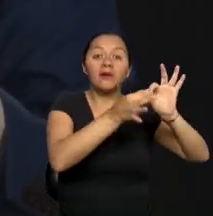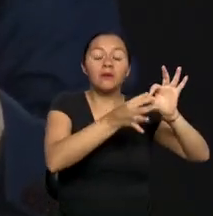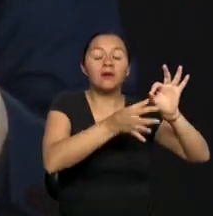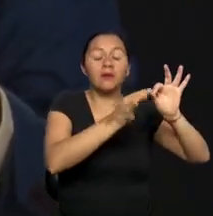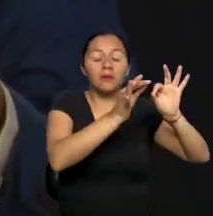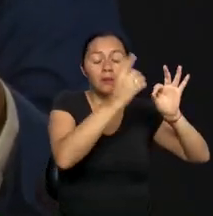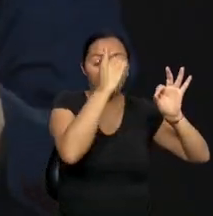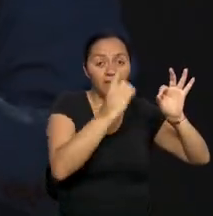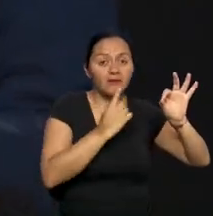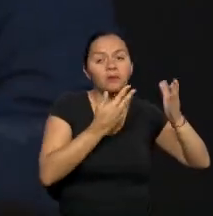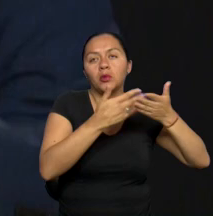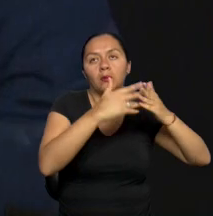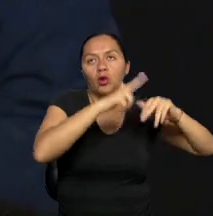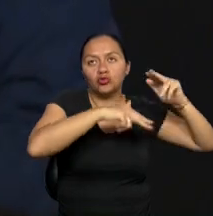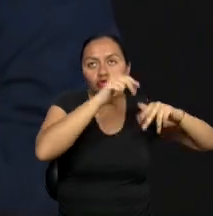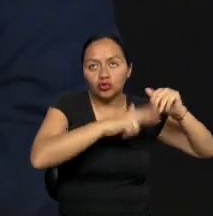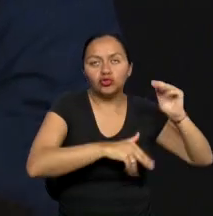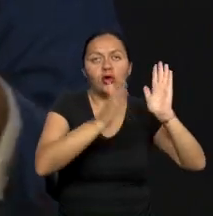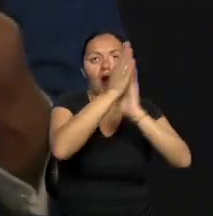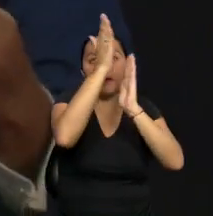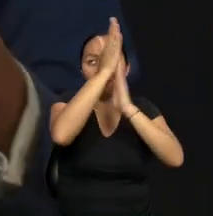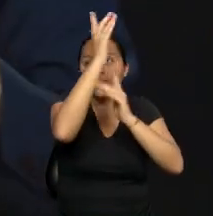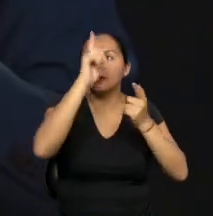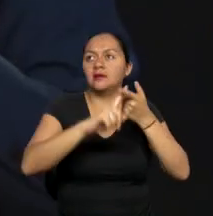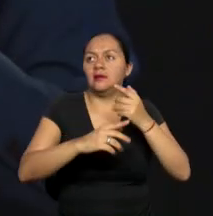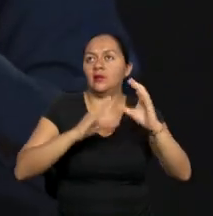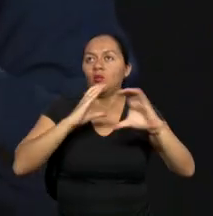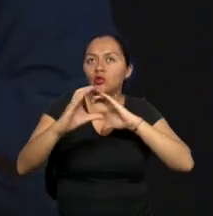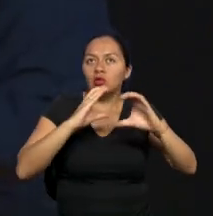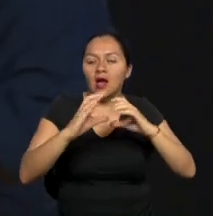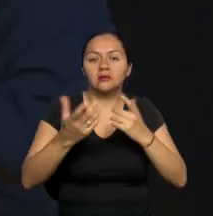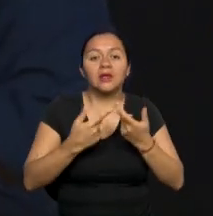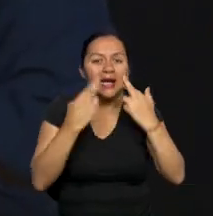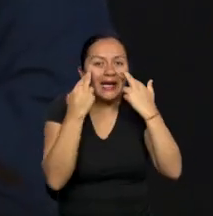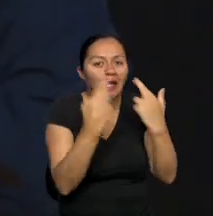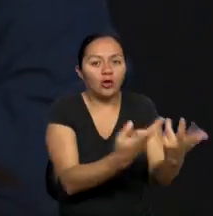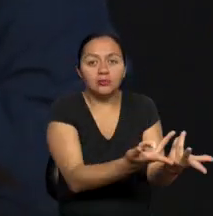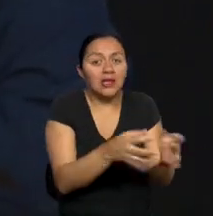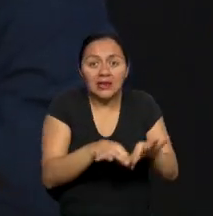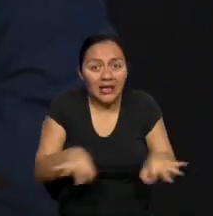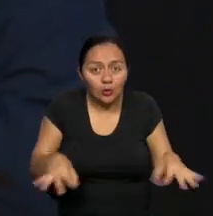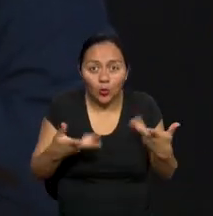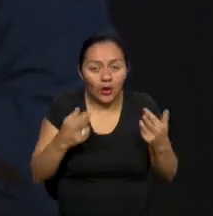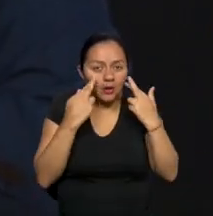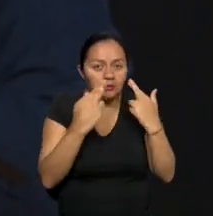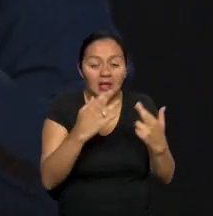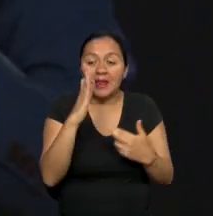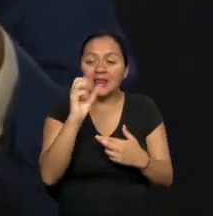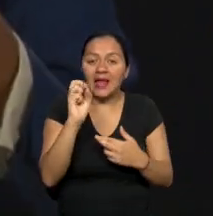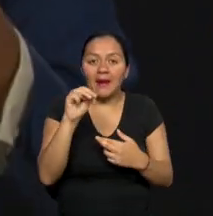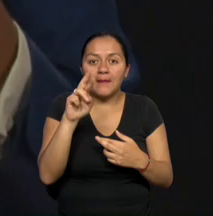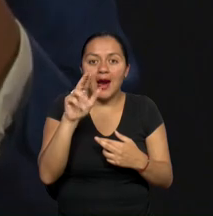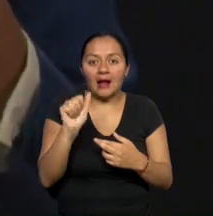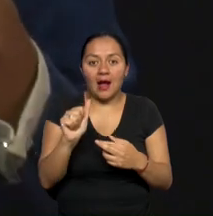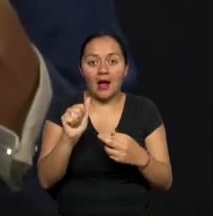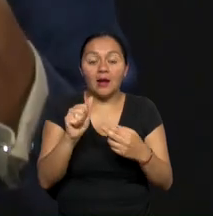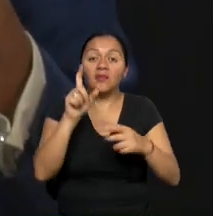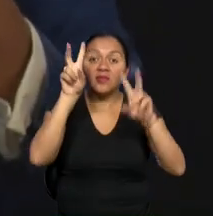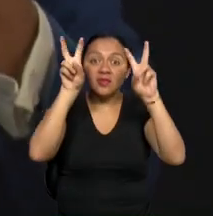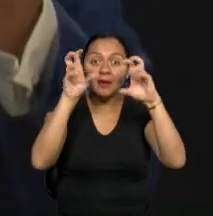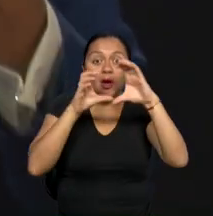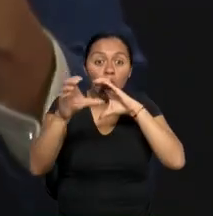En el perfil de la construcción, en el perfil de la comunicación, que bien lo establecía Tamara hace un momento, que se ha